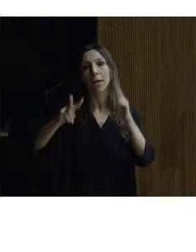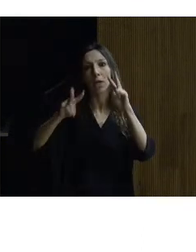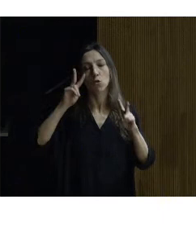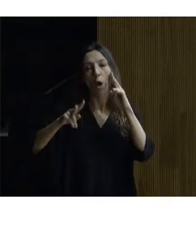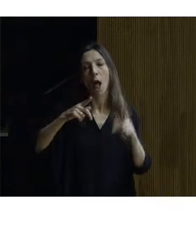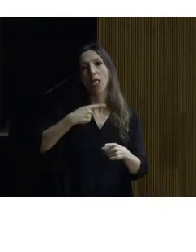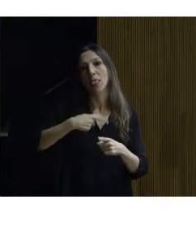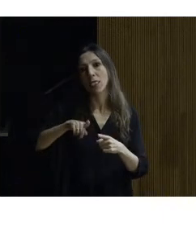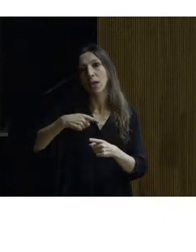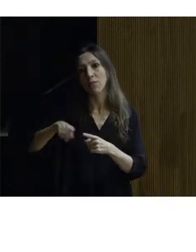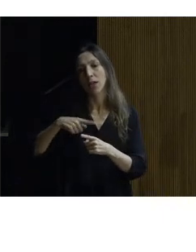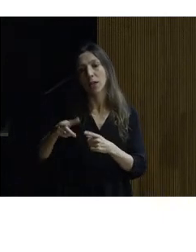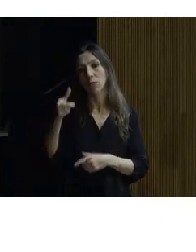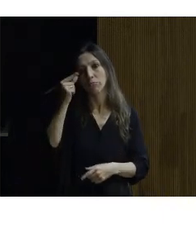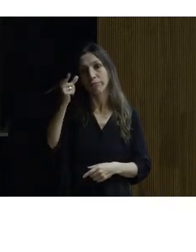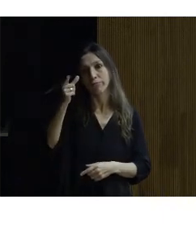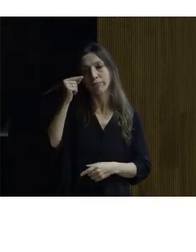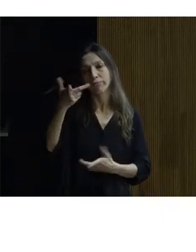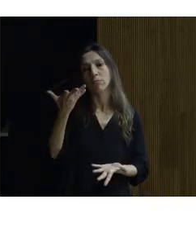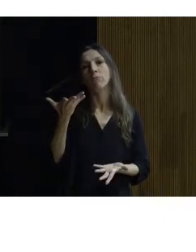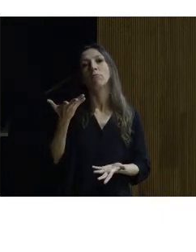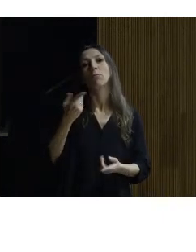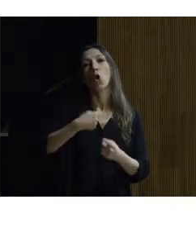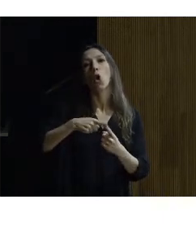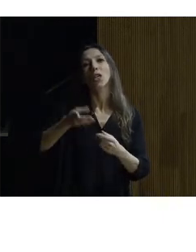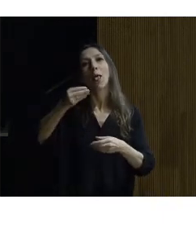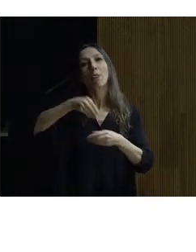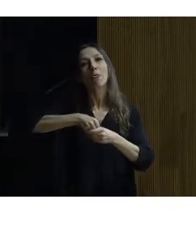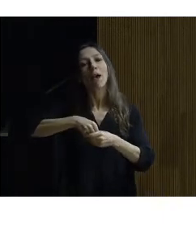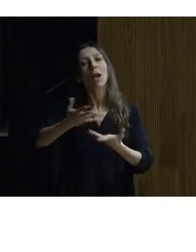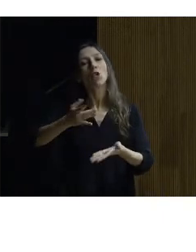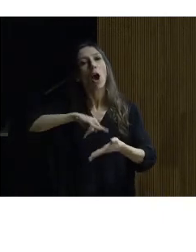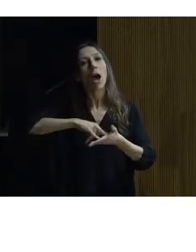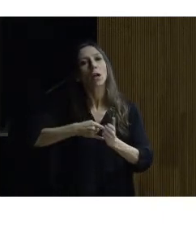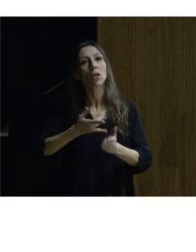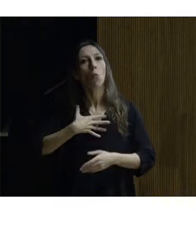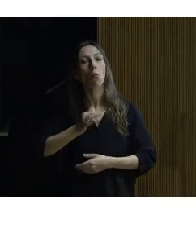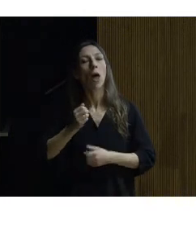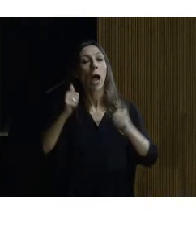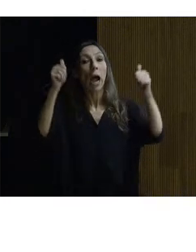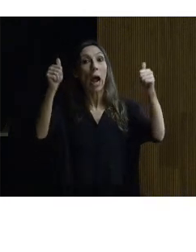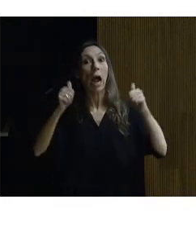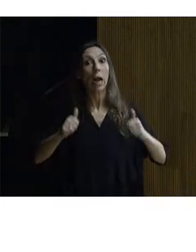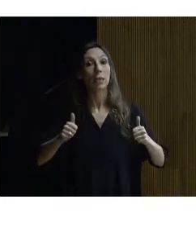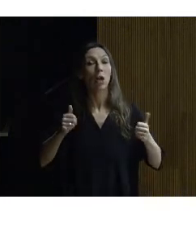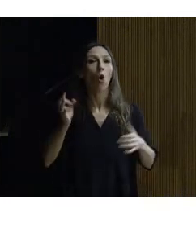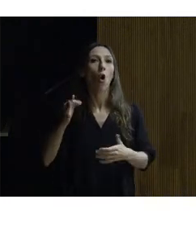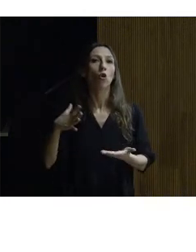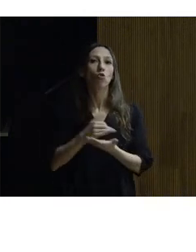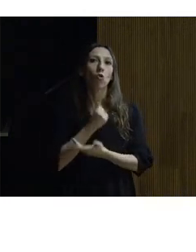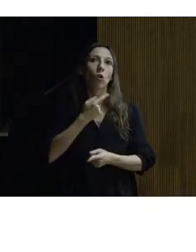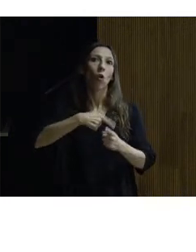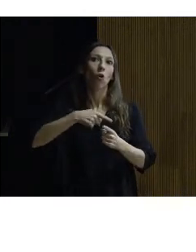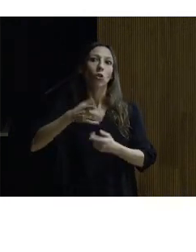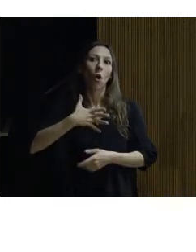que podríamos integrar dentro de de un entorno arquitectónico tendríamos la cartelería o todos los elementos que puedan